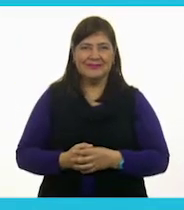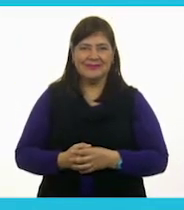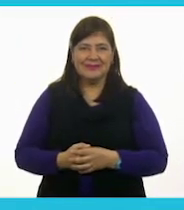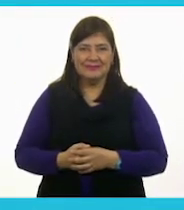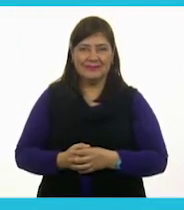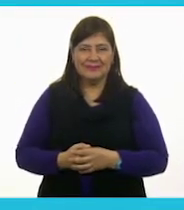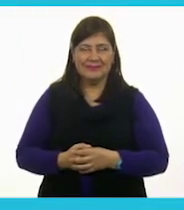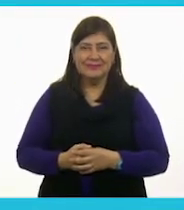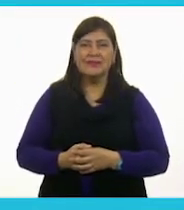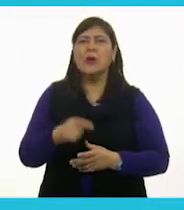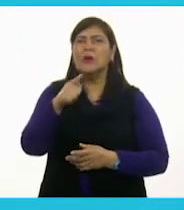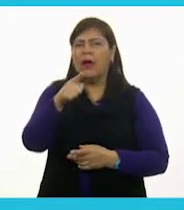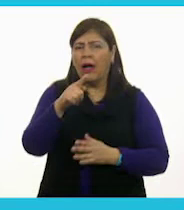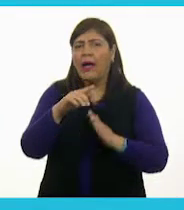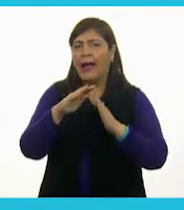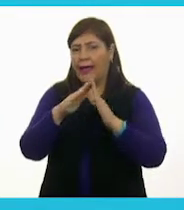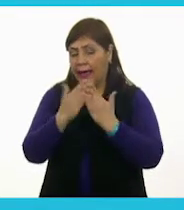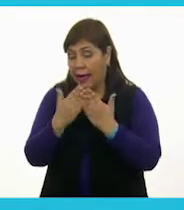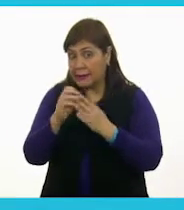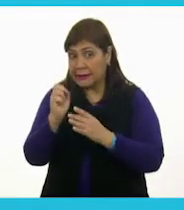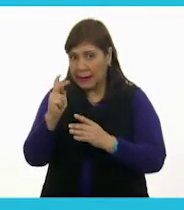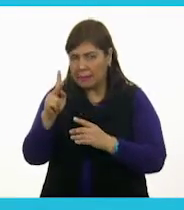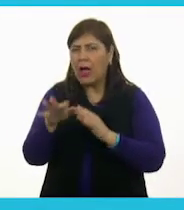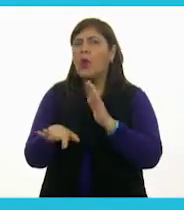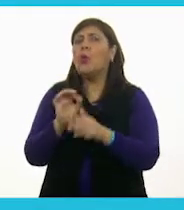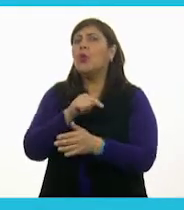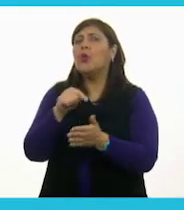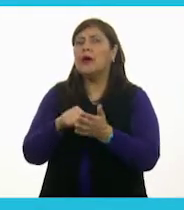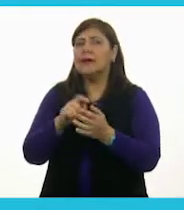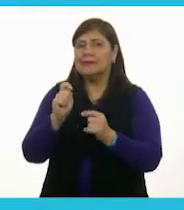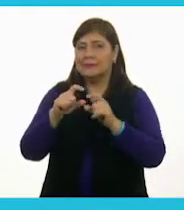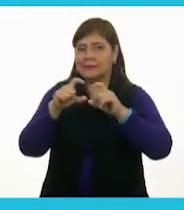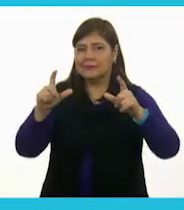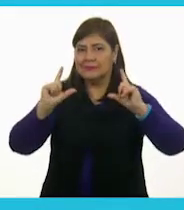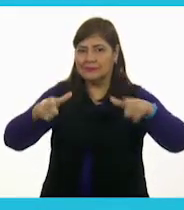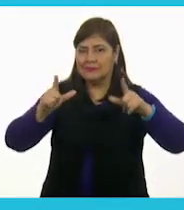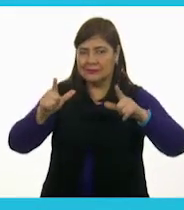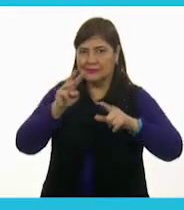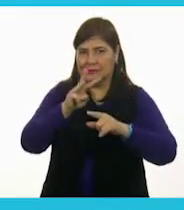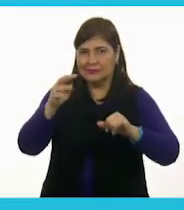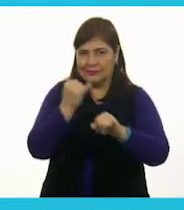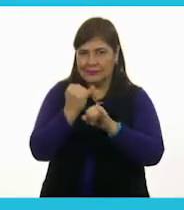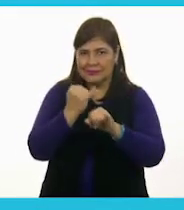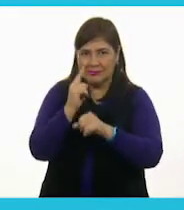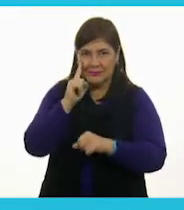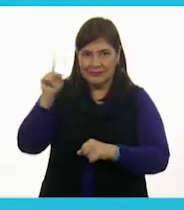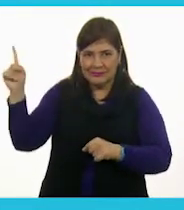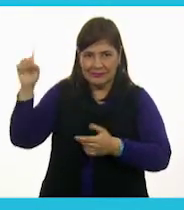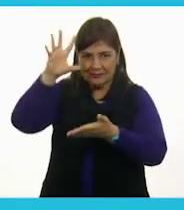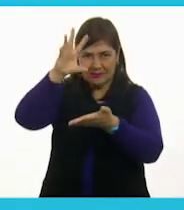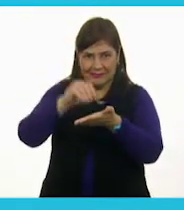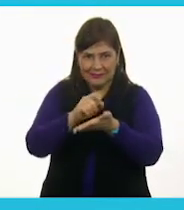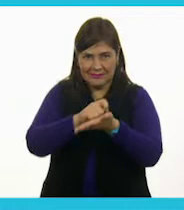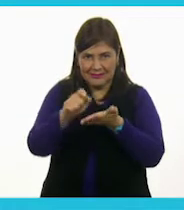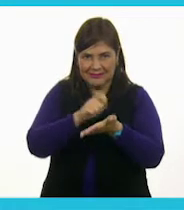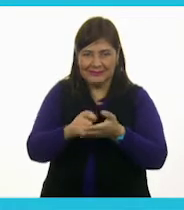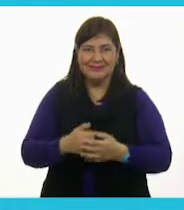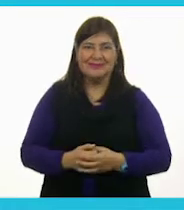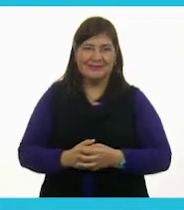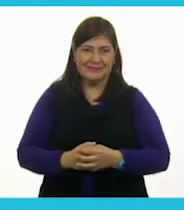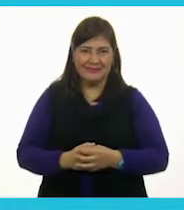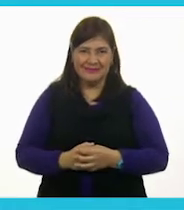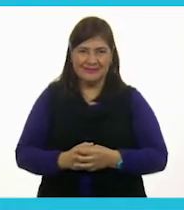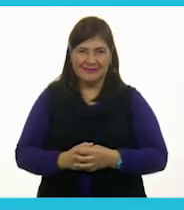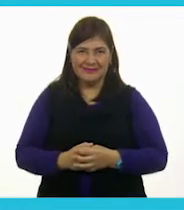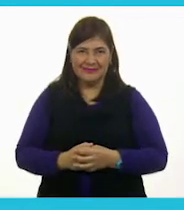También puedes encontrar los libros de texto en la página conalitej.cep.gov